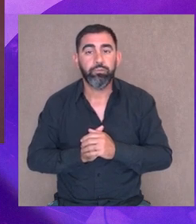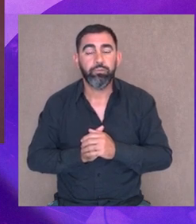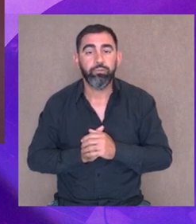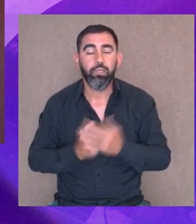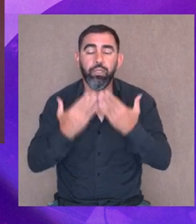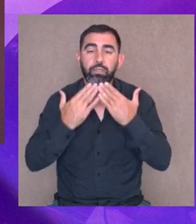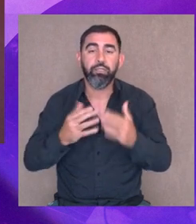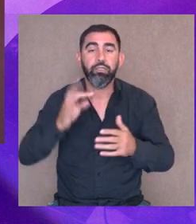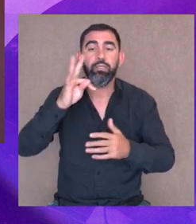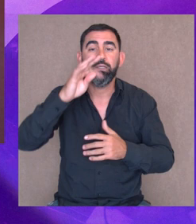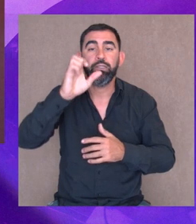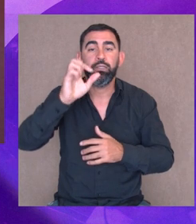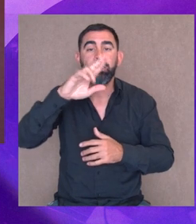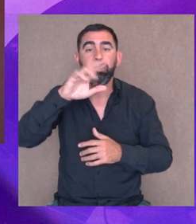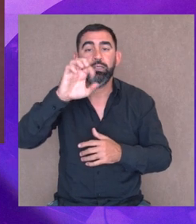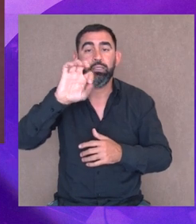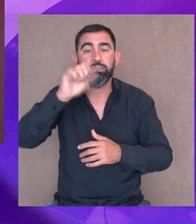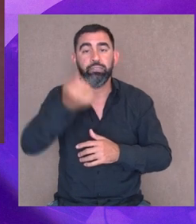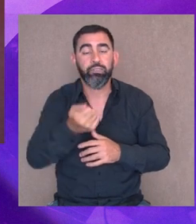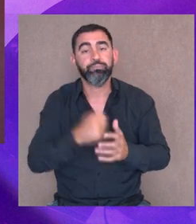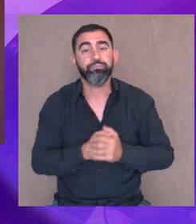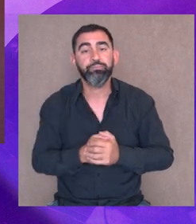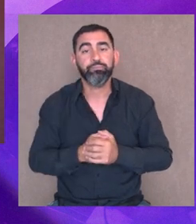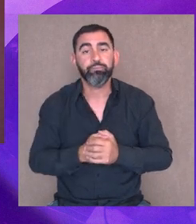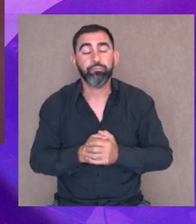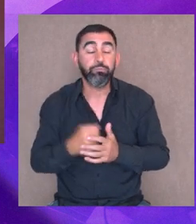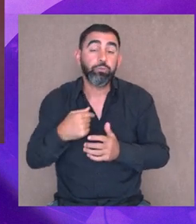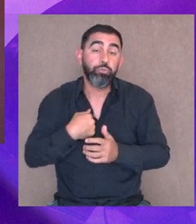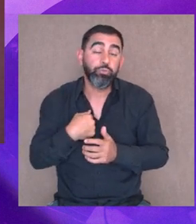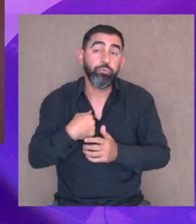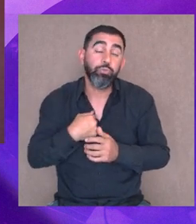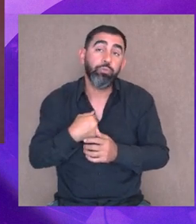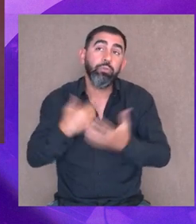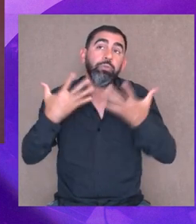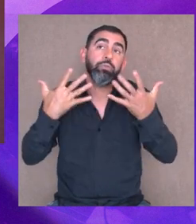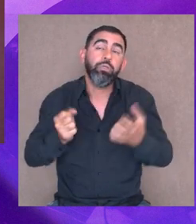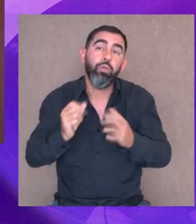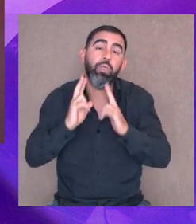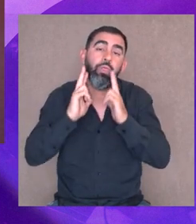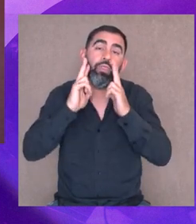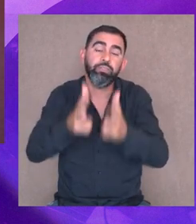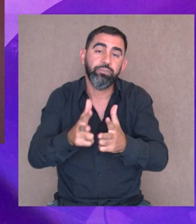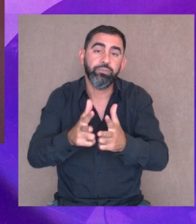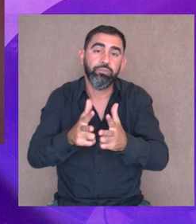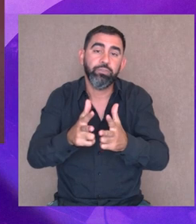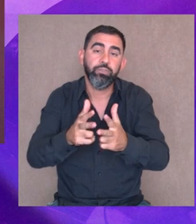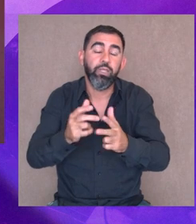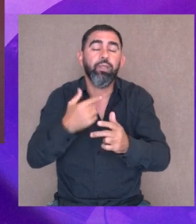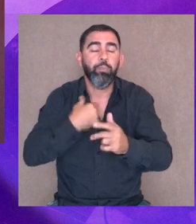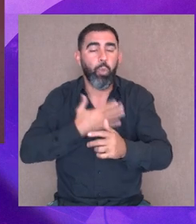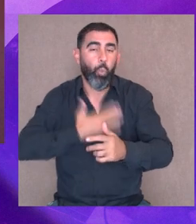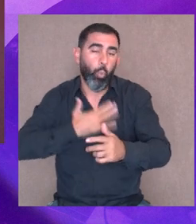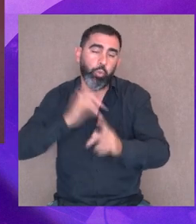bien, gracias, Teresa. Y yo, digo, sobre todo quisiera decir, además del